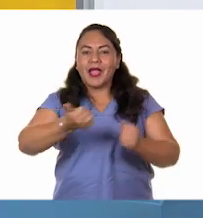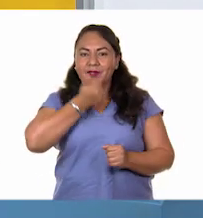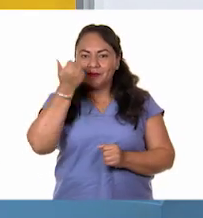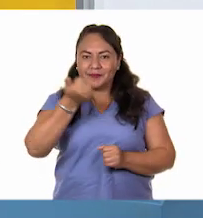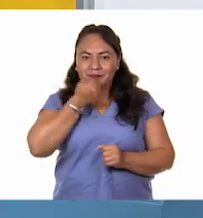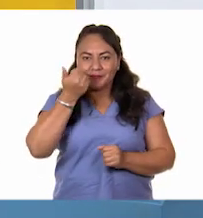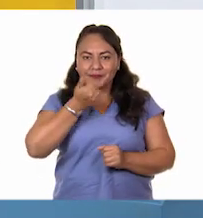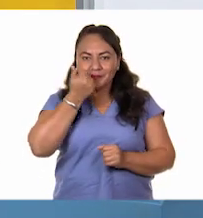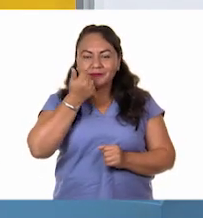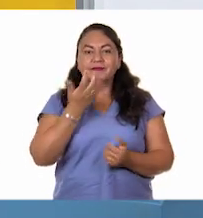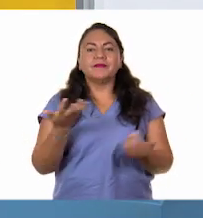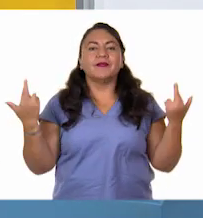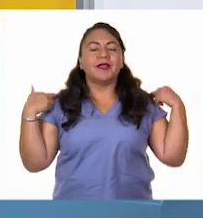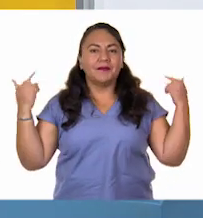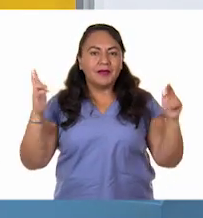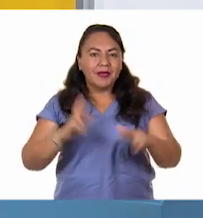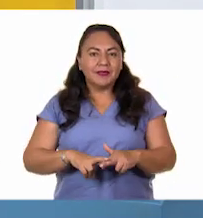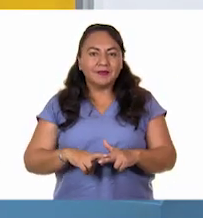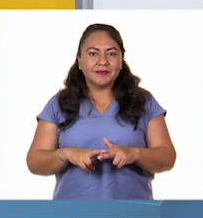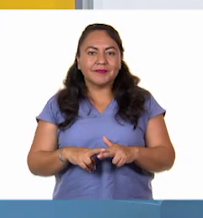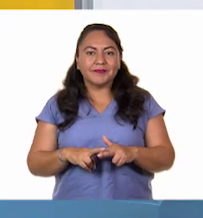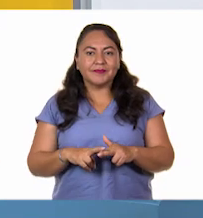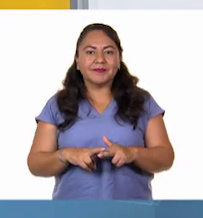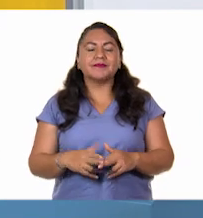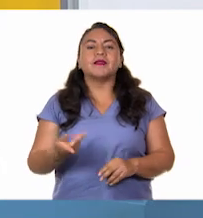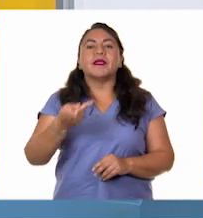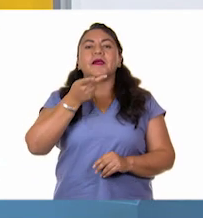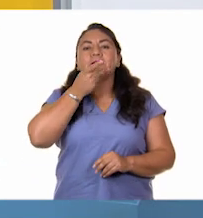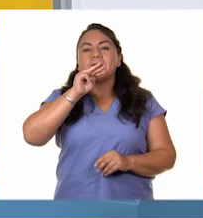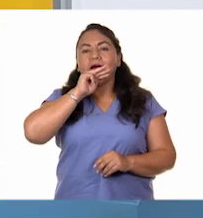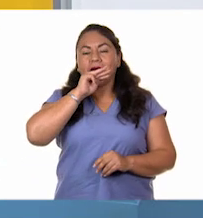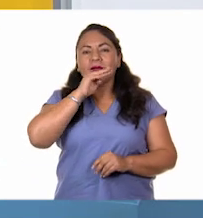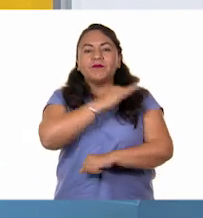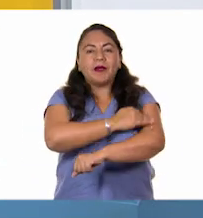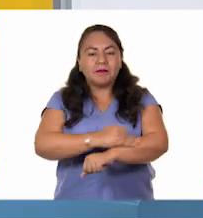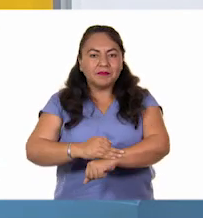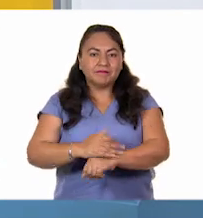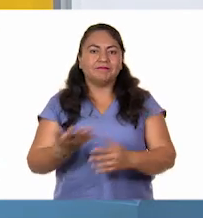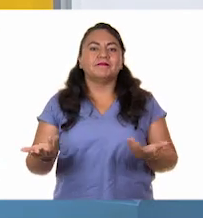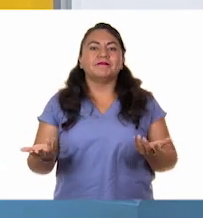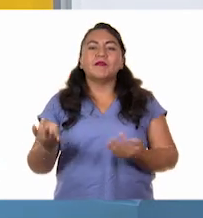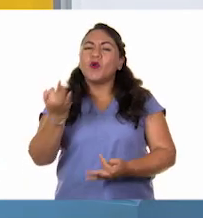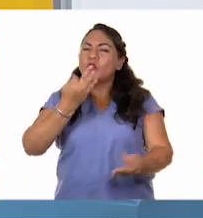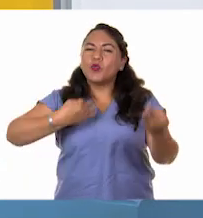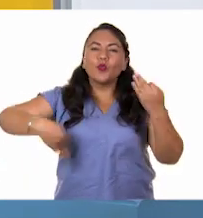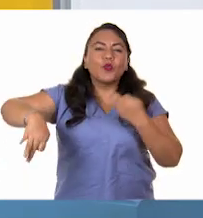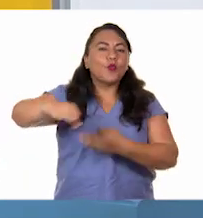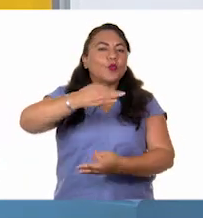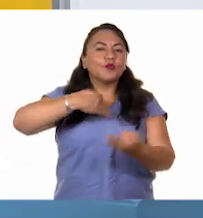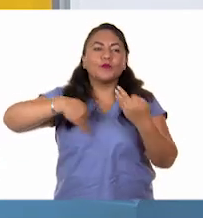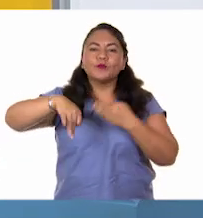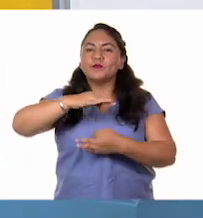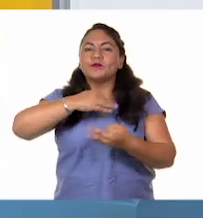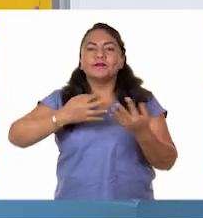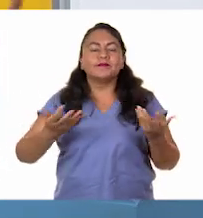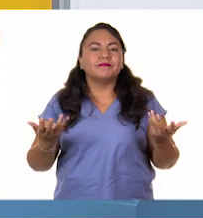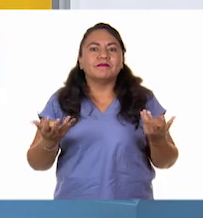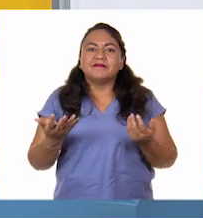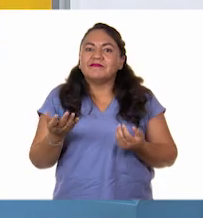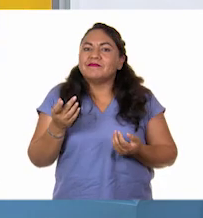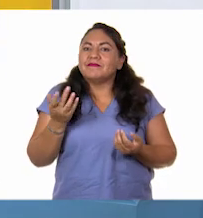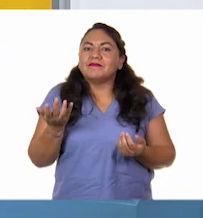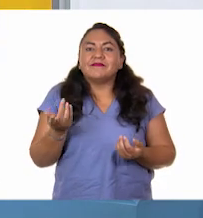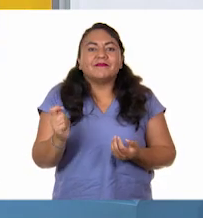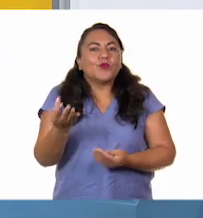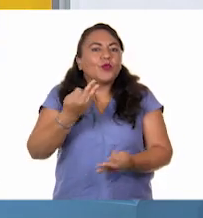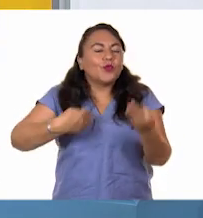en casa, a los maestros, a los padres de familia, a todo aquel, pues prácticamente